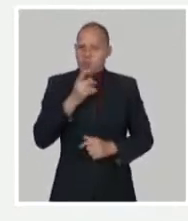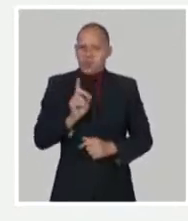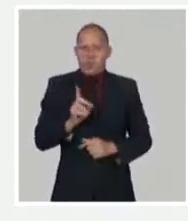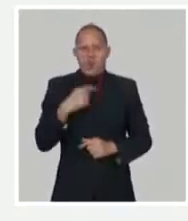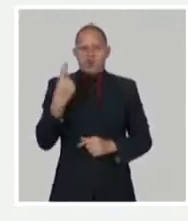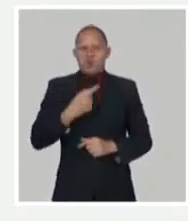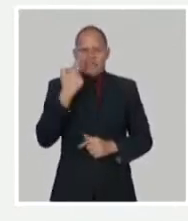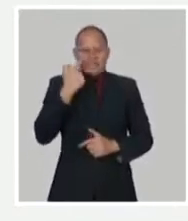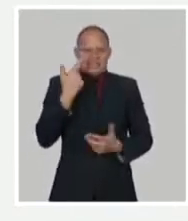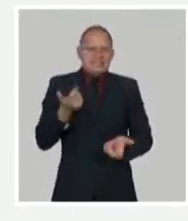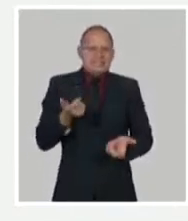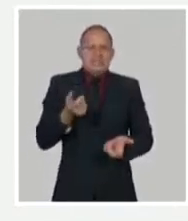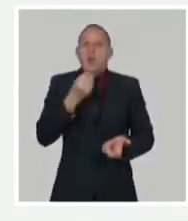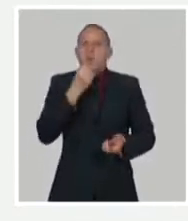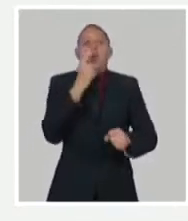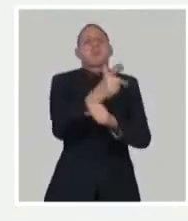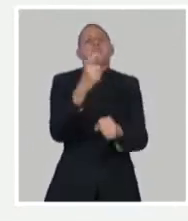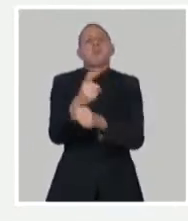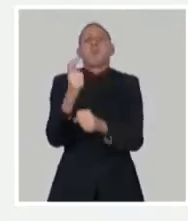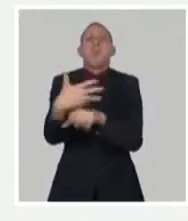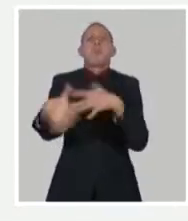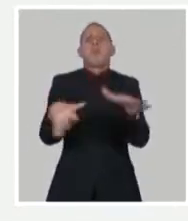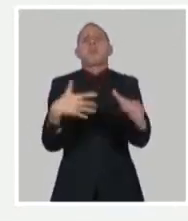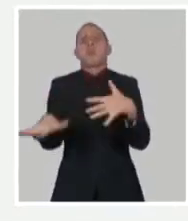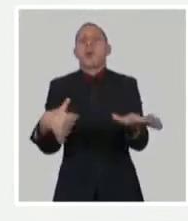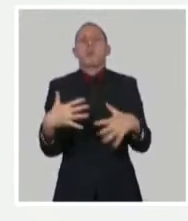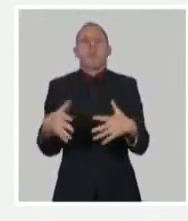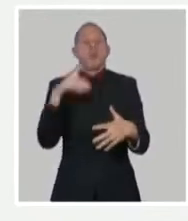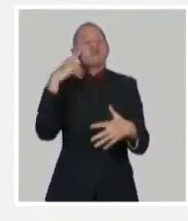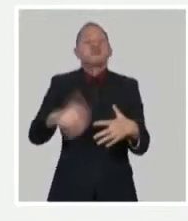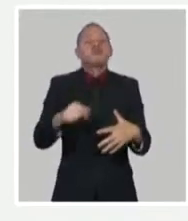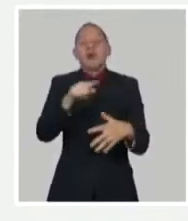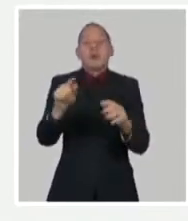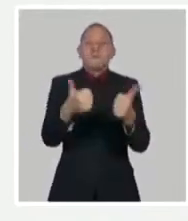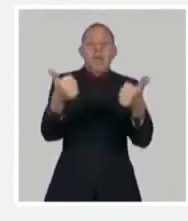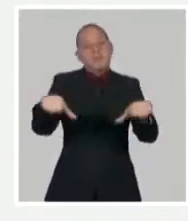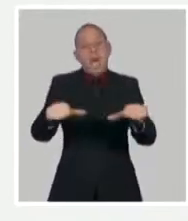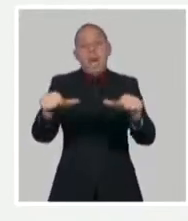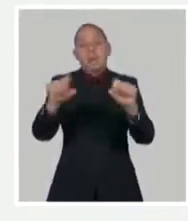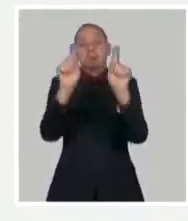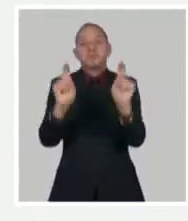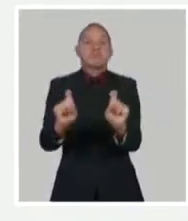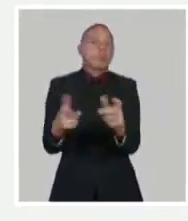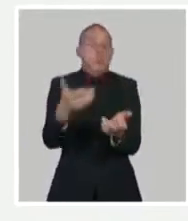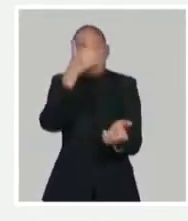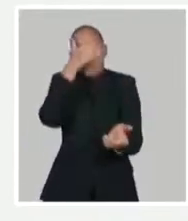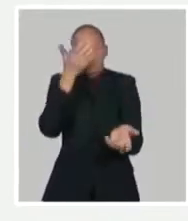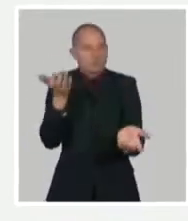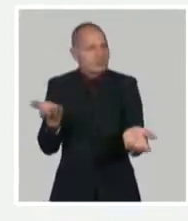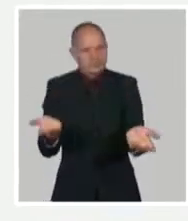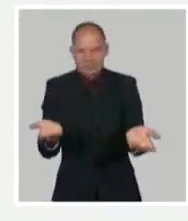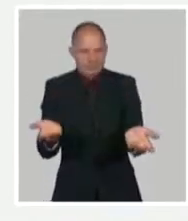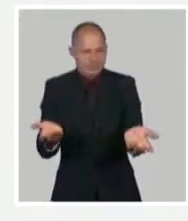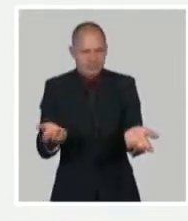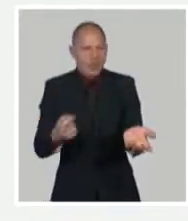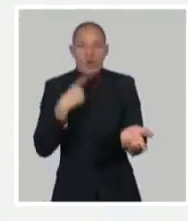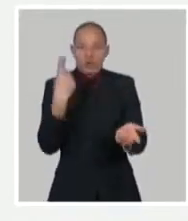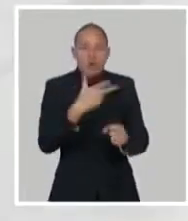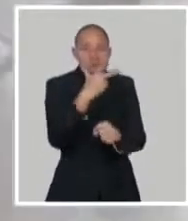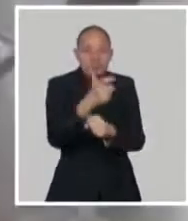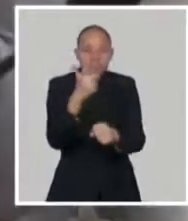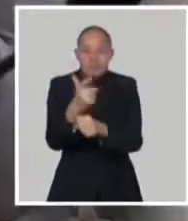dé los datos de la eficacia y por lo tanto estamos diseñando la manera de hacer eso nosotros pensamos que ya en el mes de abril